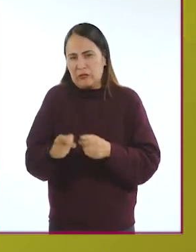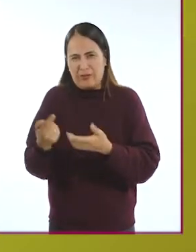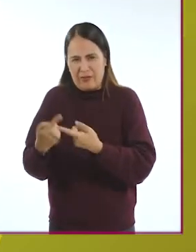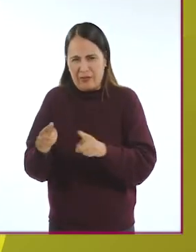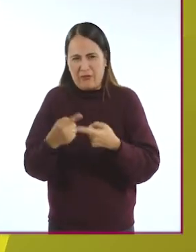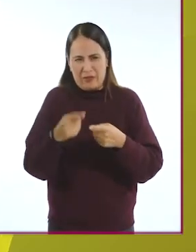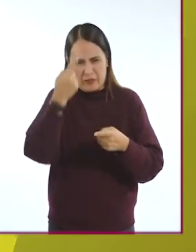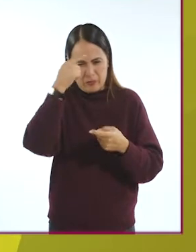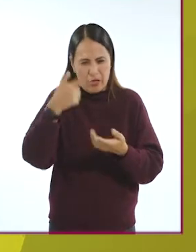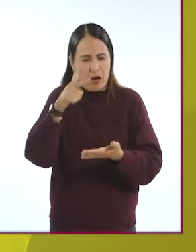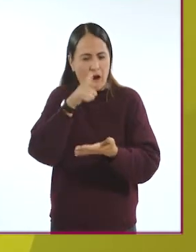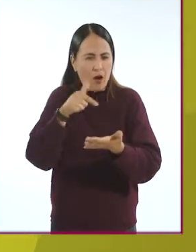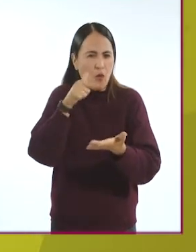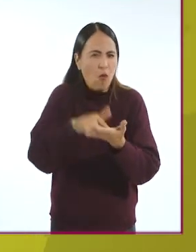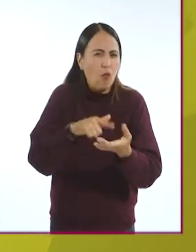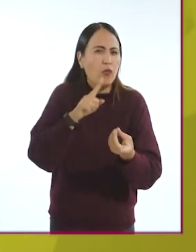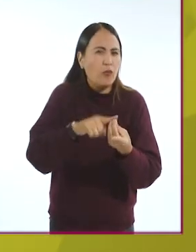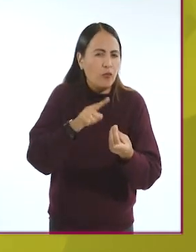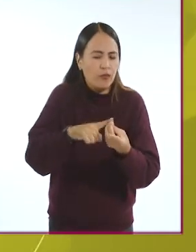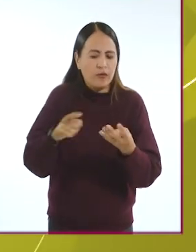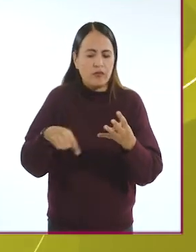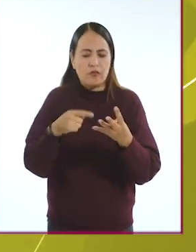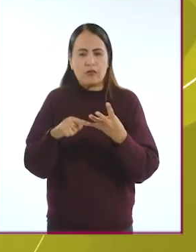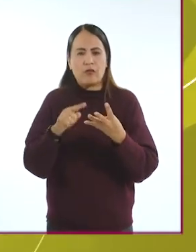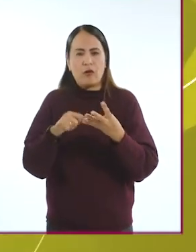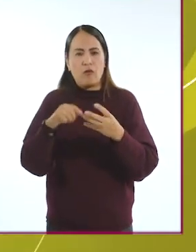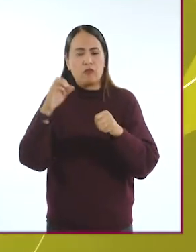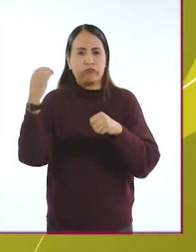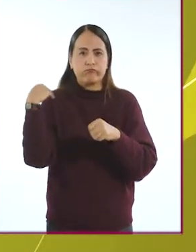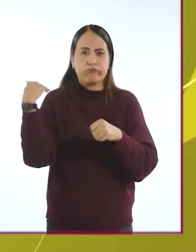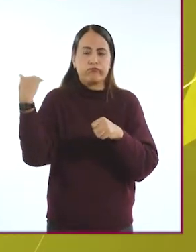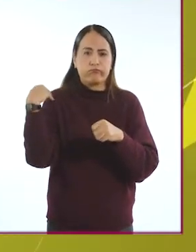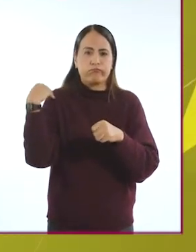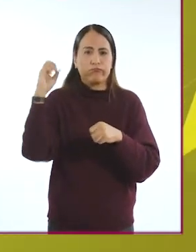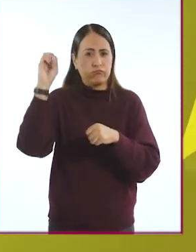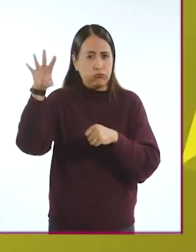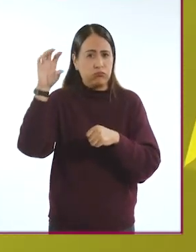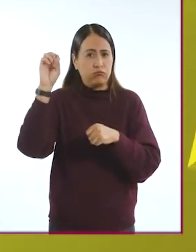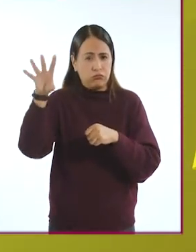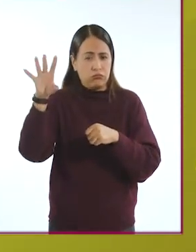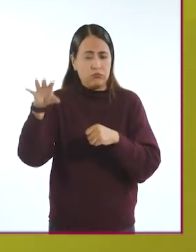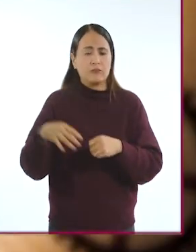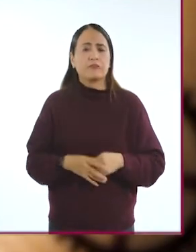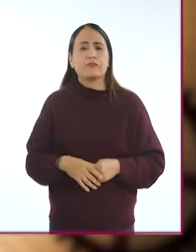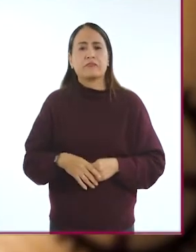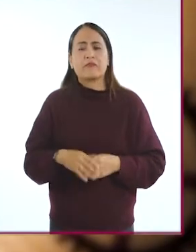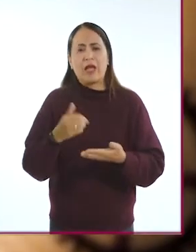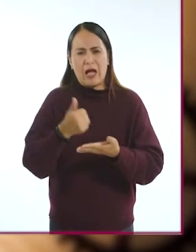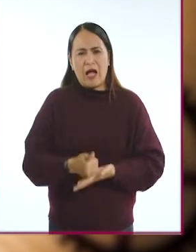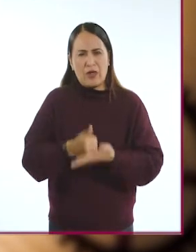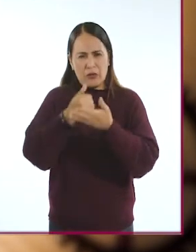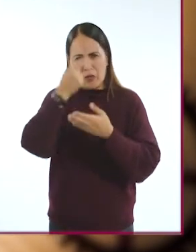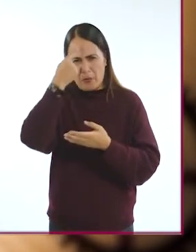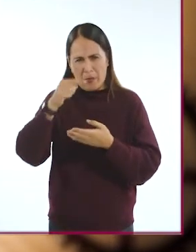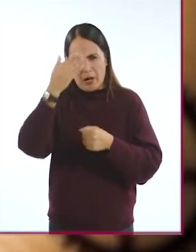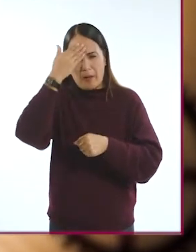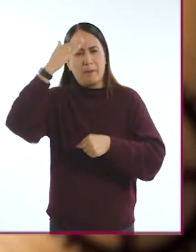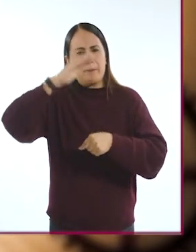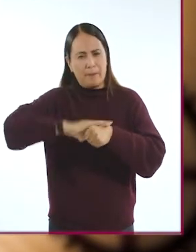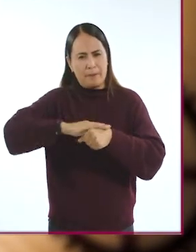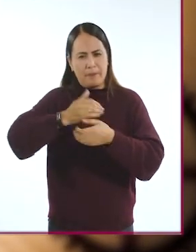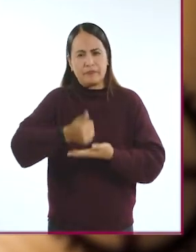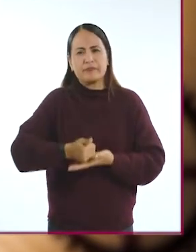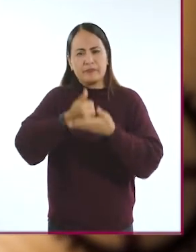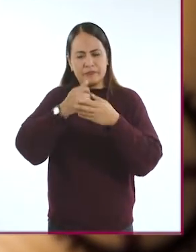Dispositivos de localización y 4. Alarmas Dentro de las ayudas para la memorización